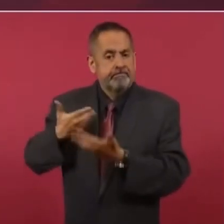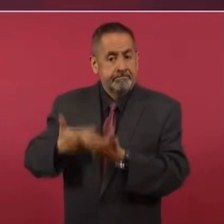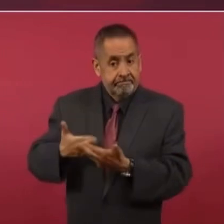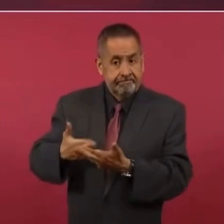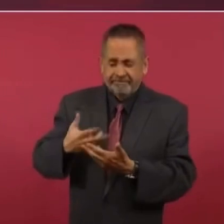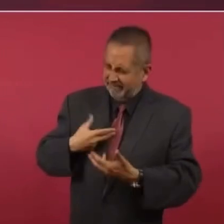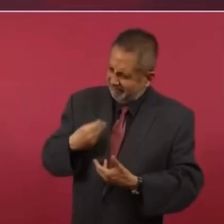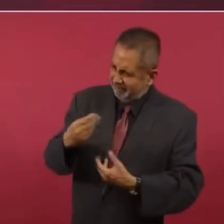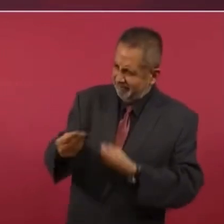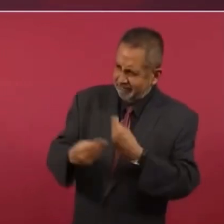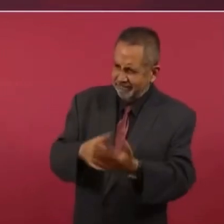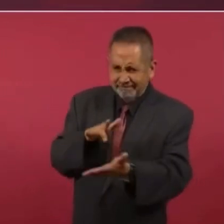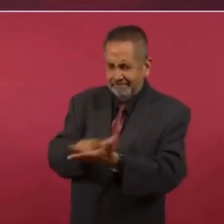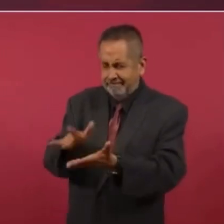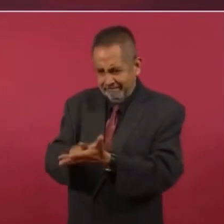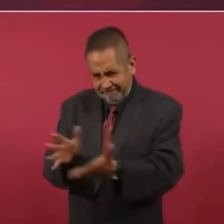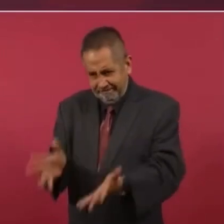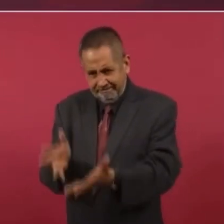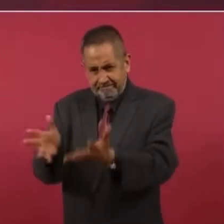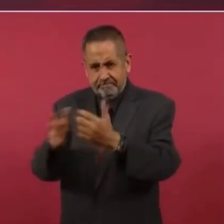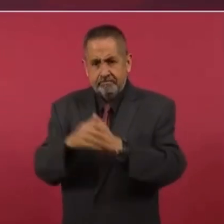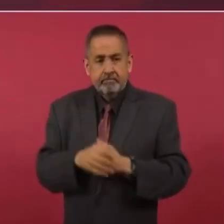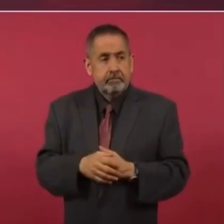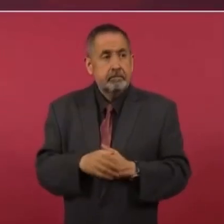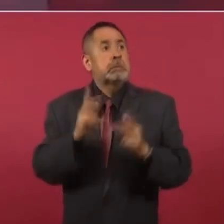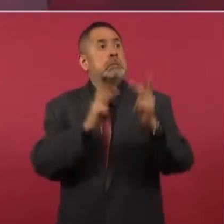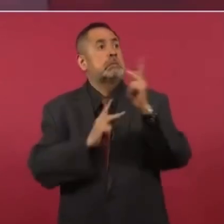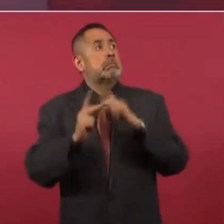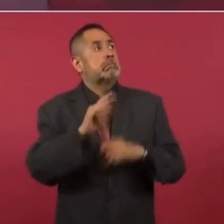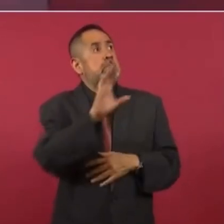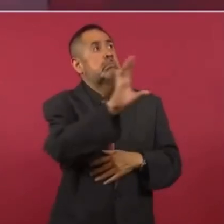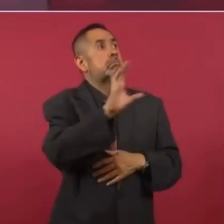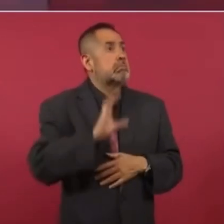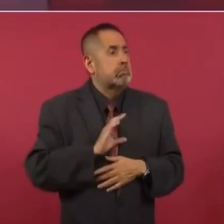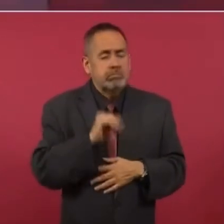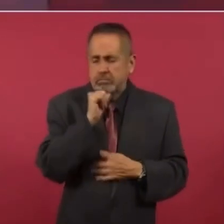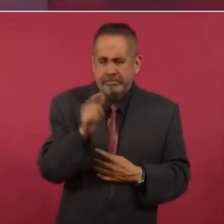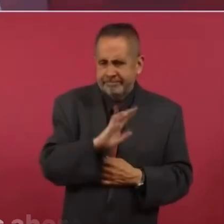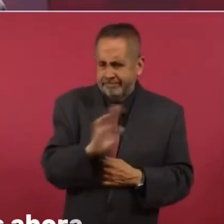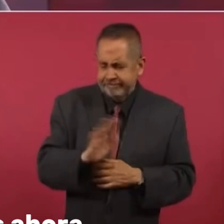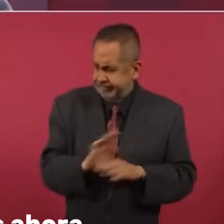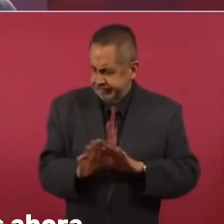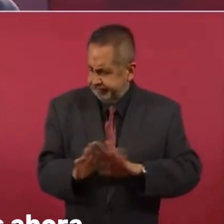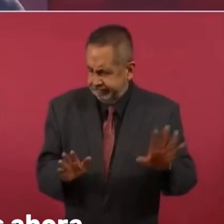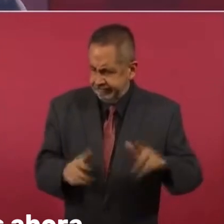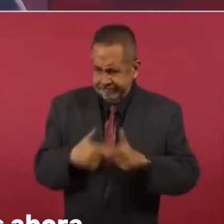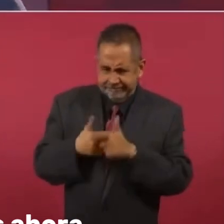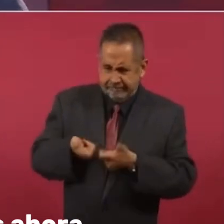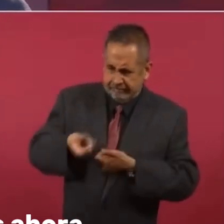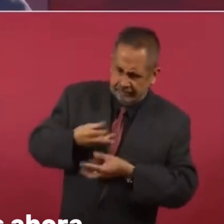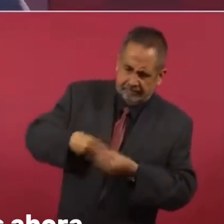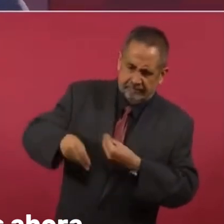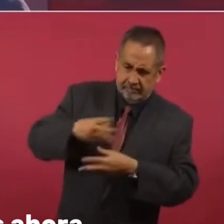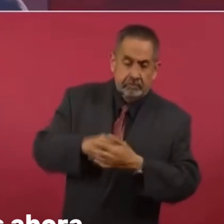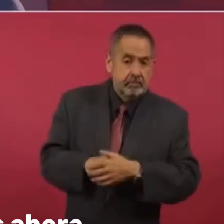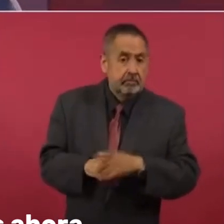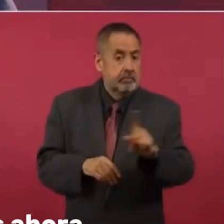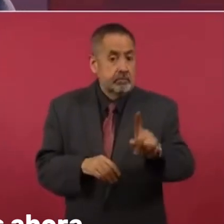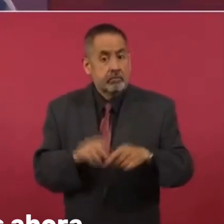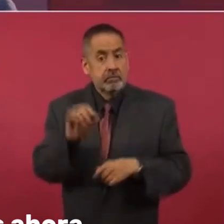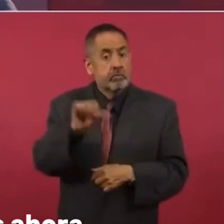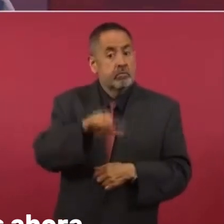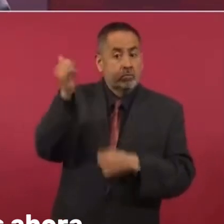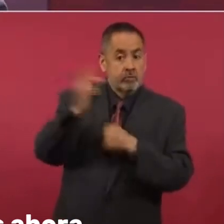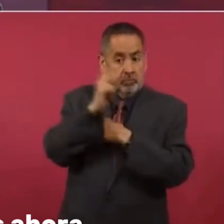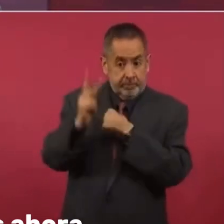y no contratamos deuda. Y en otros países, pues